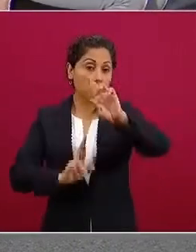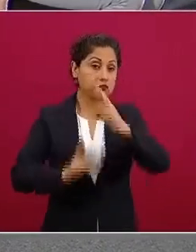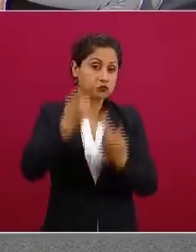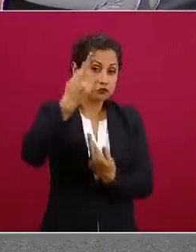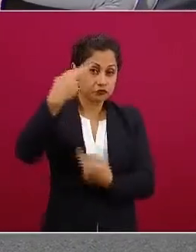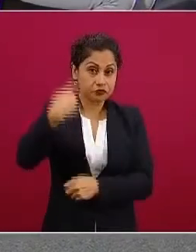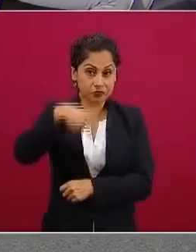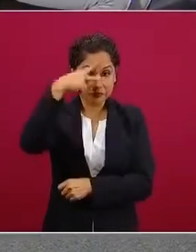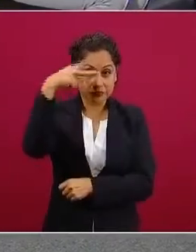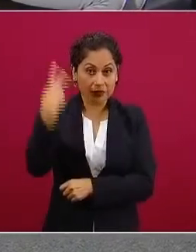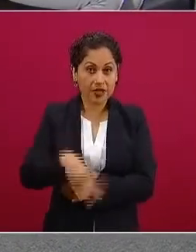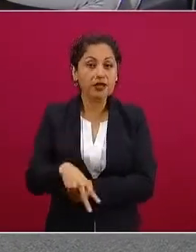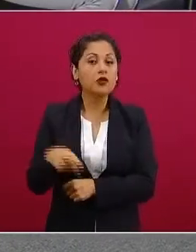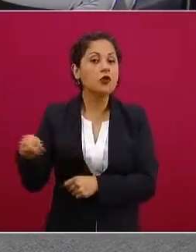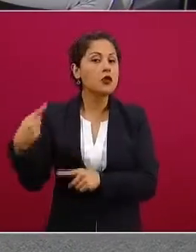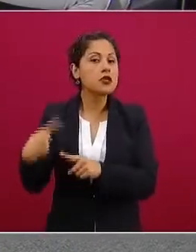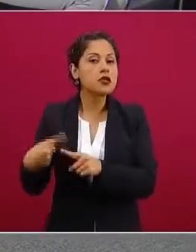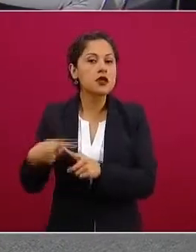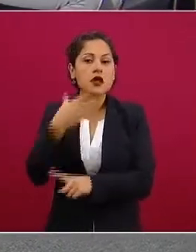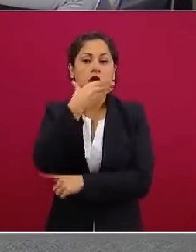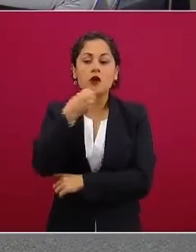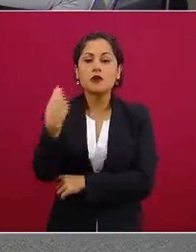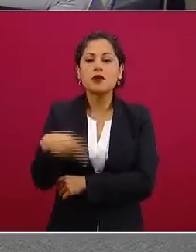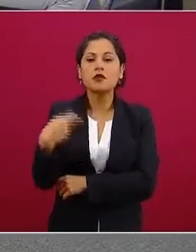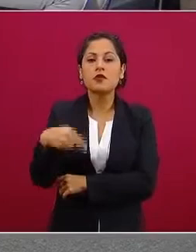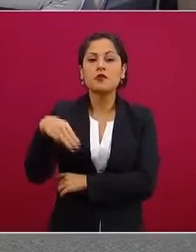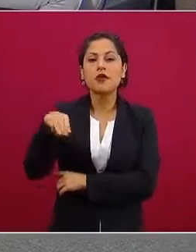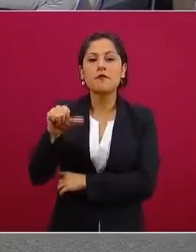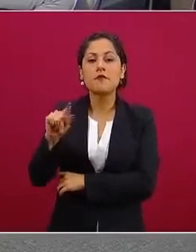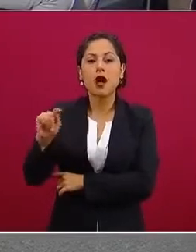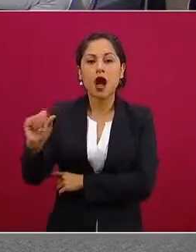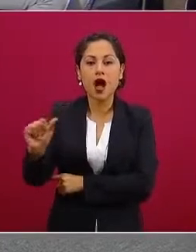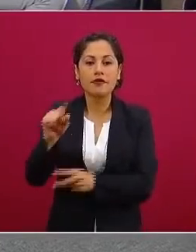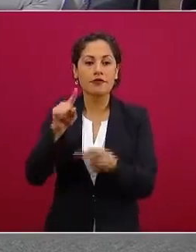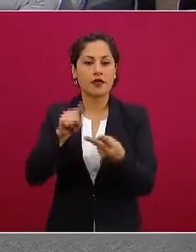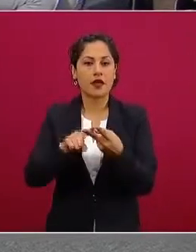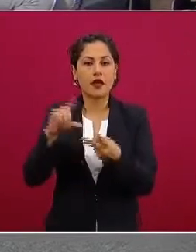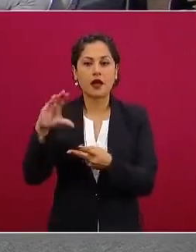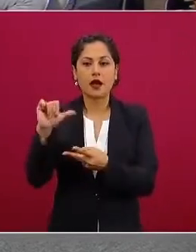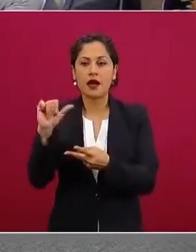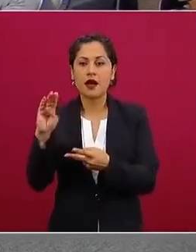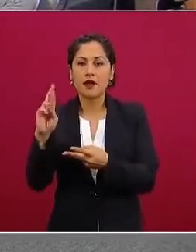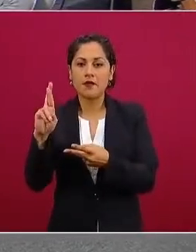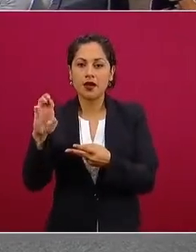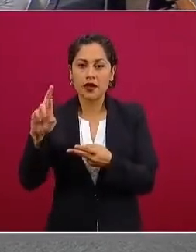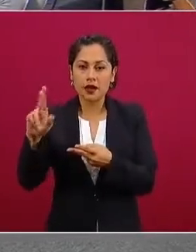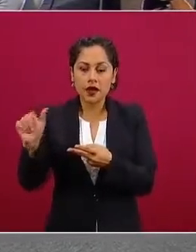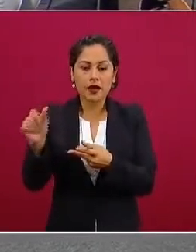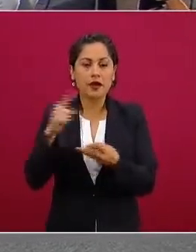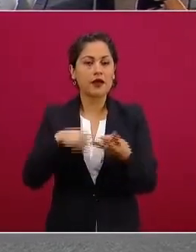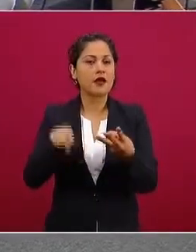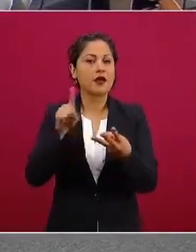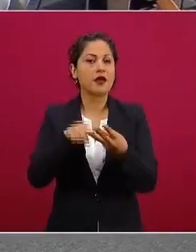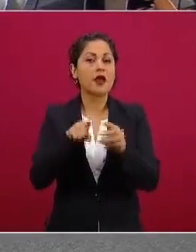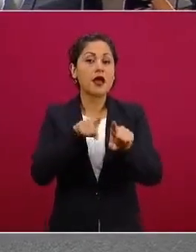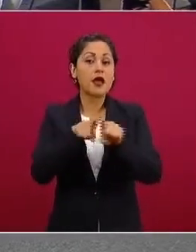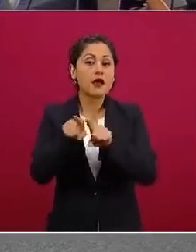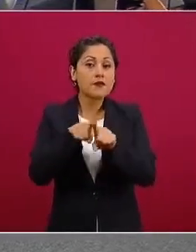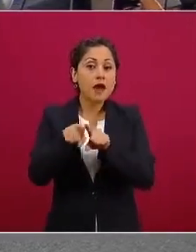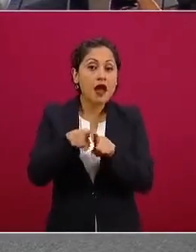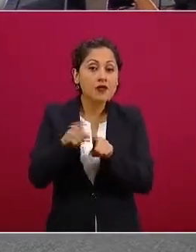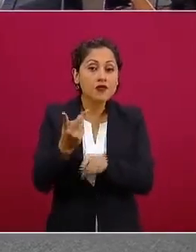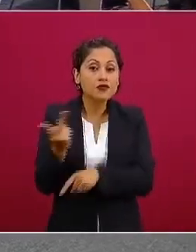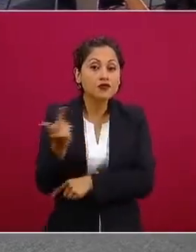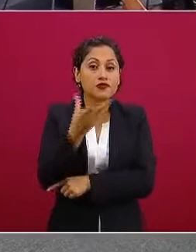Filomeno Mata Daniel Cabrera los hermanos Flores Magón